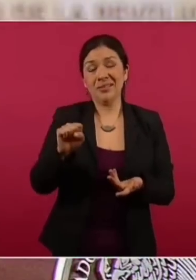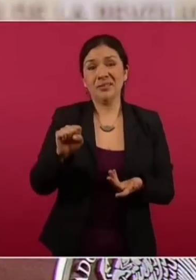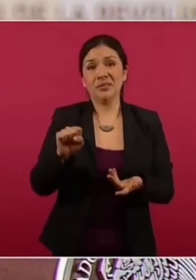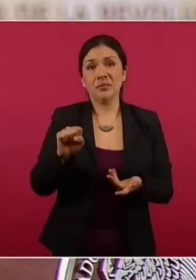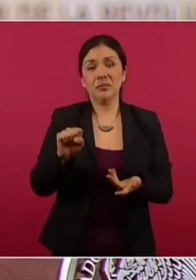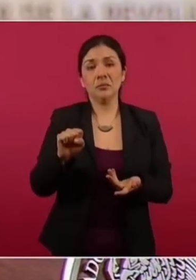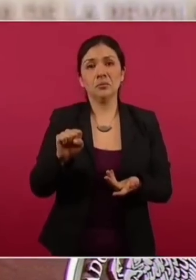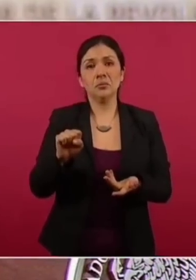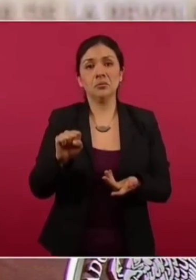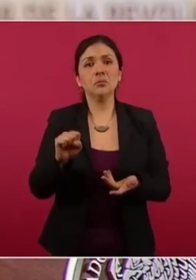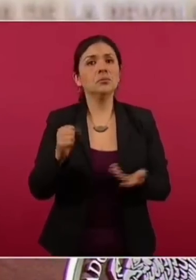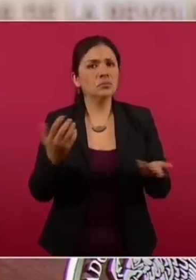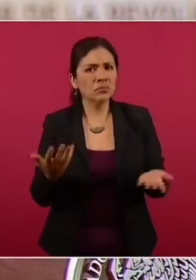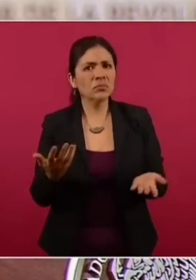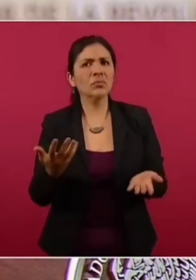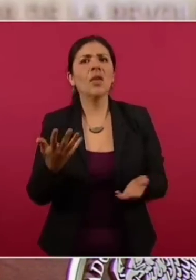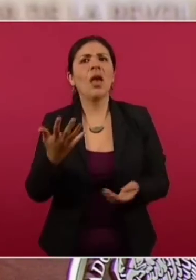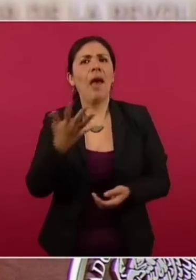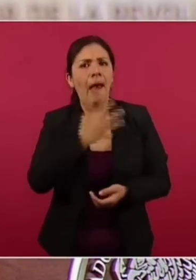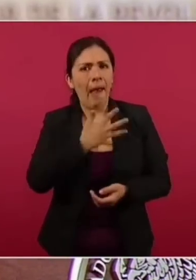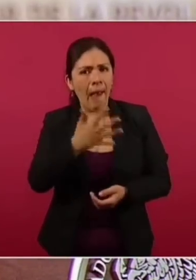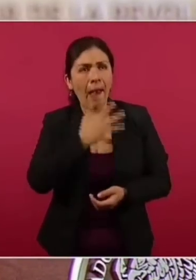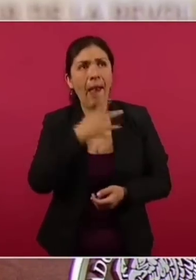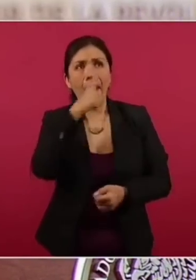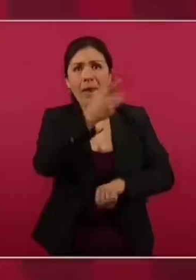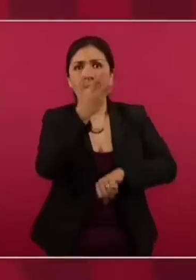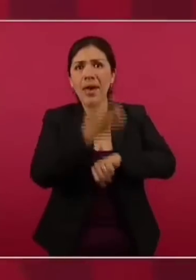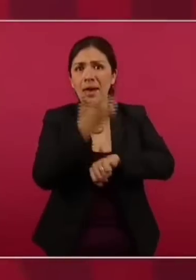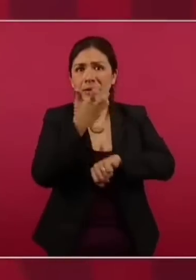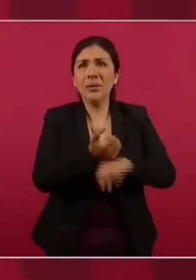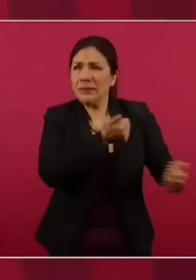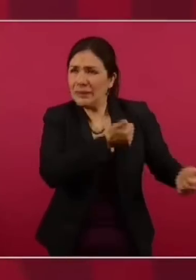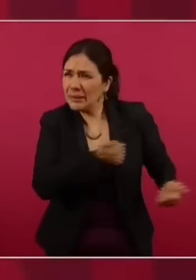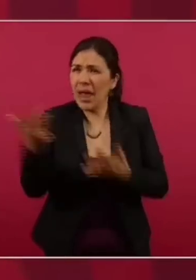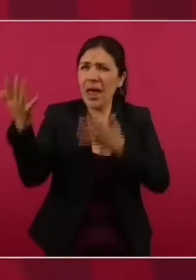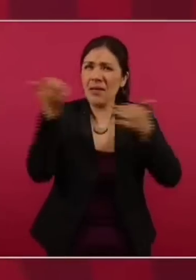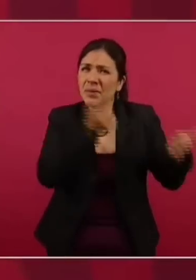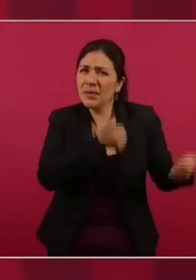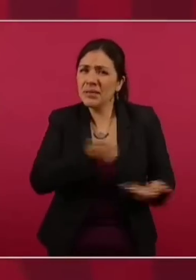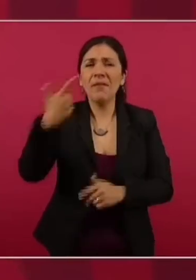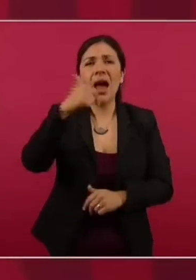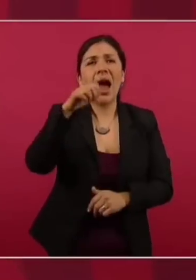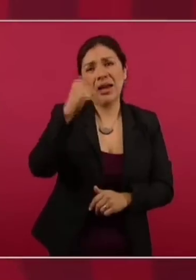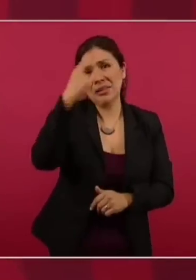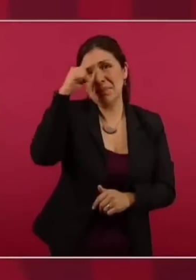cuando de Estados Unidos se están enviando gas a Europa,